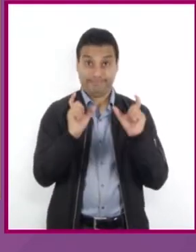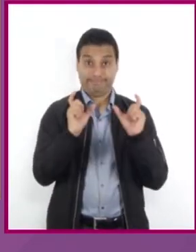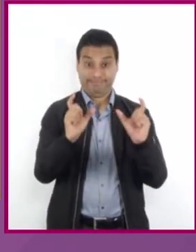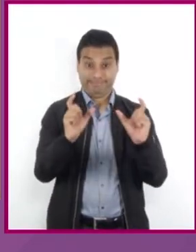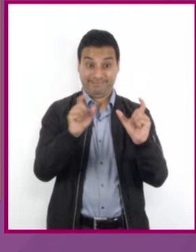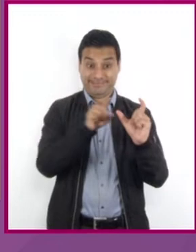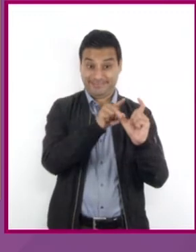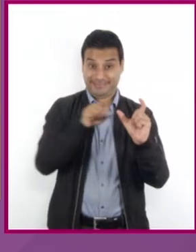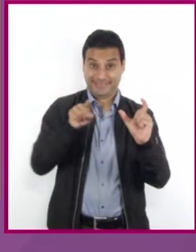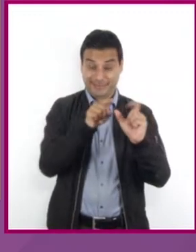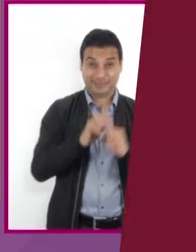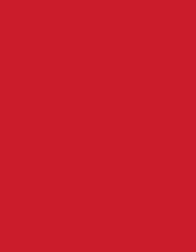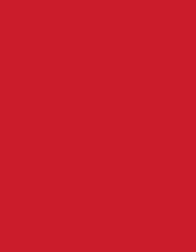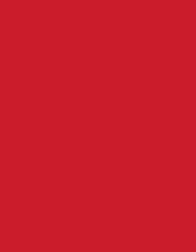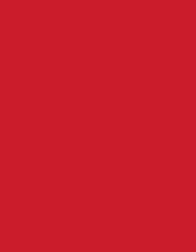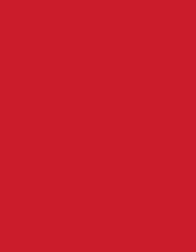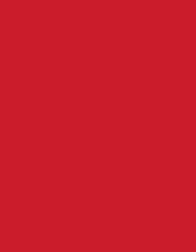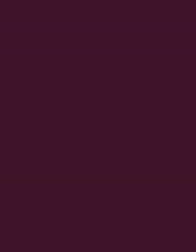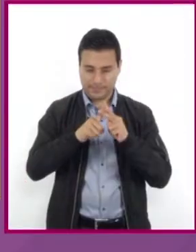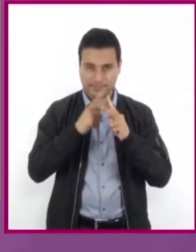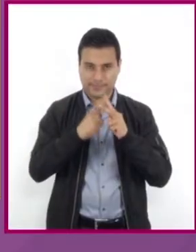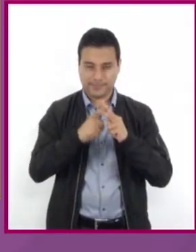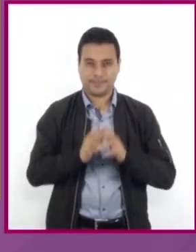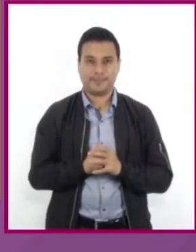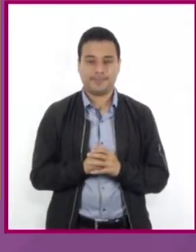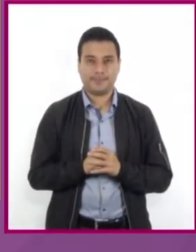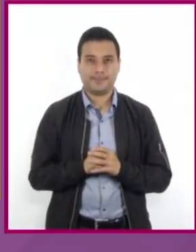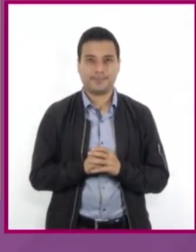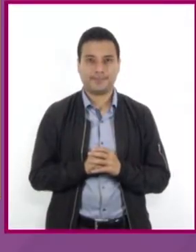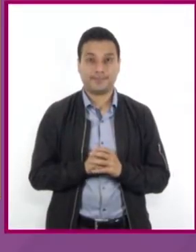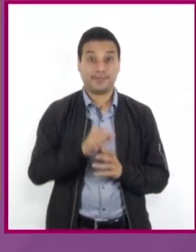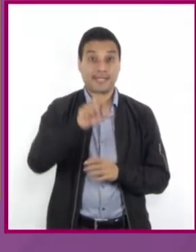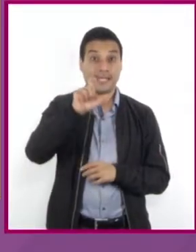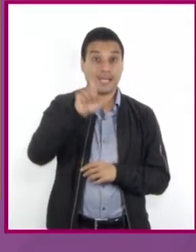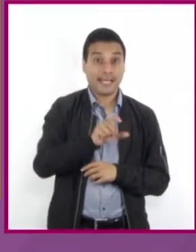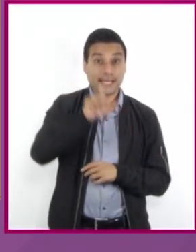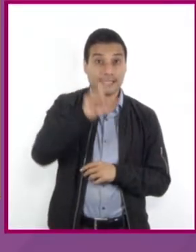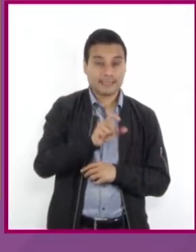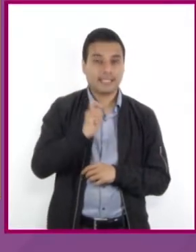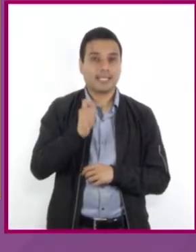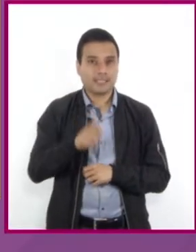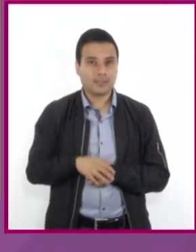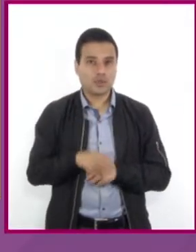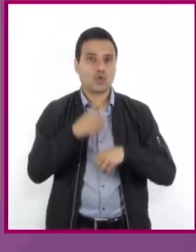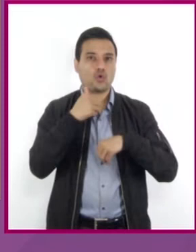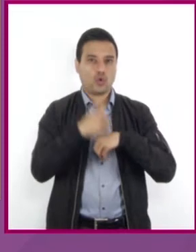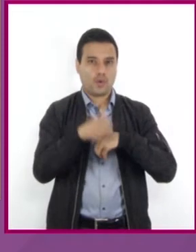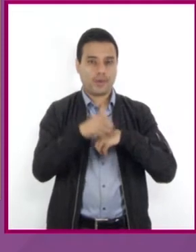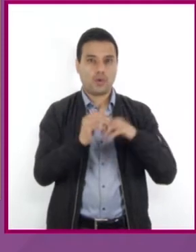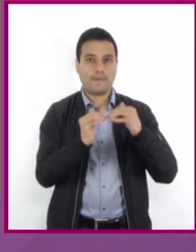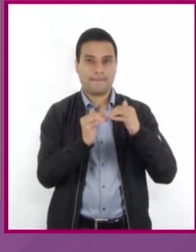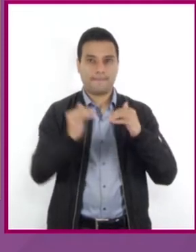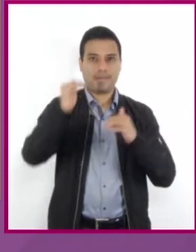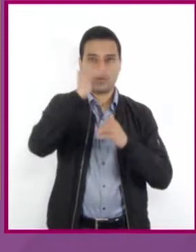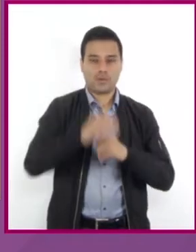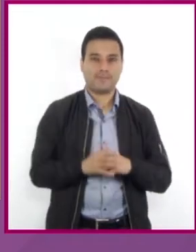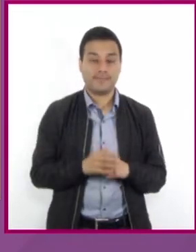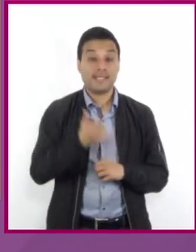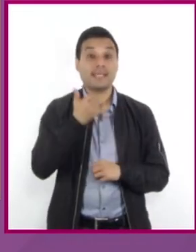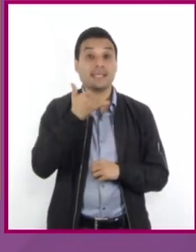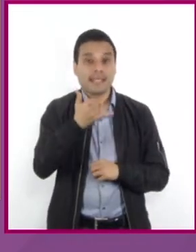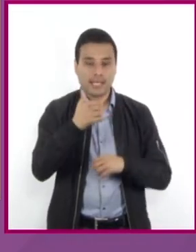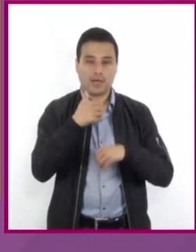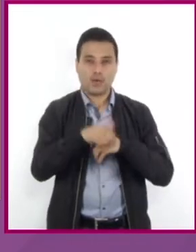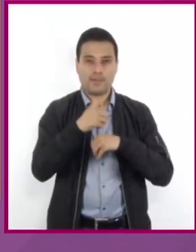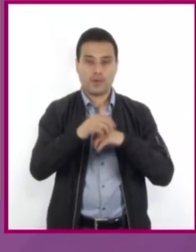diferencia es igual a 3. Llamaremos X al número mayor y Y al número menor. Tanto